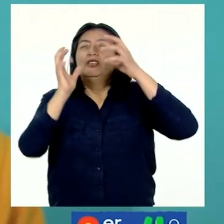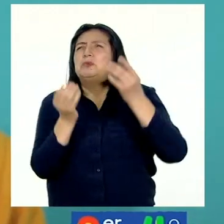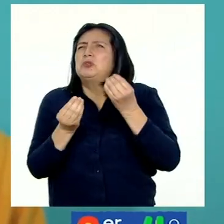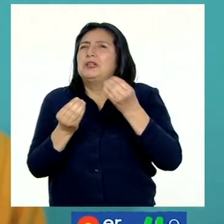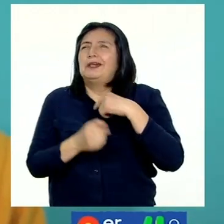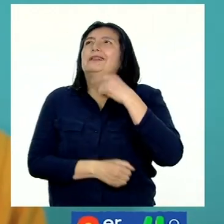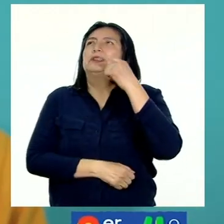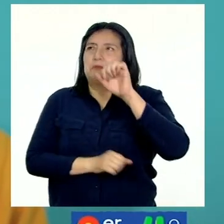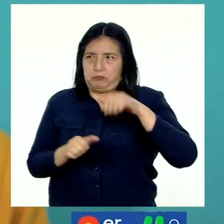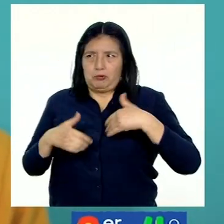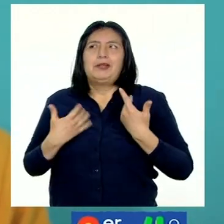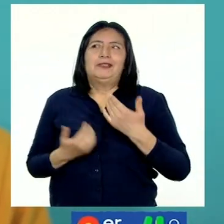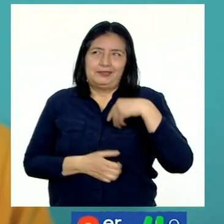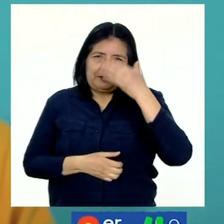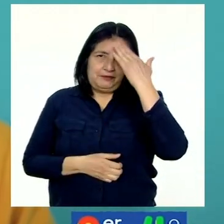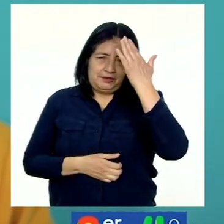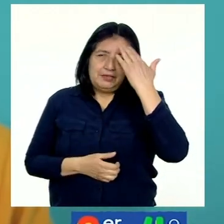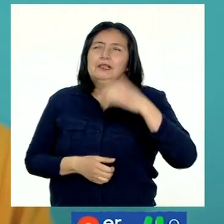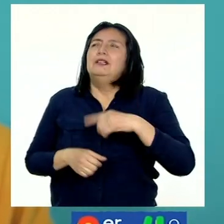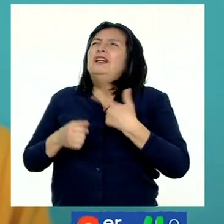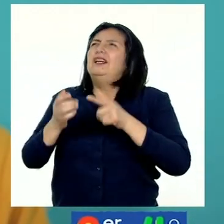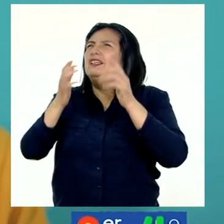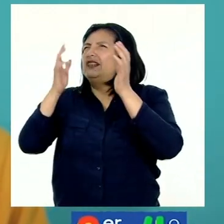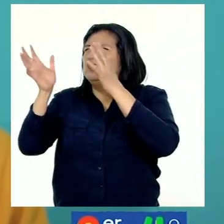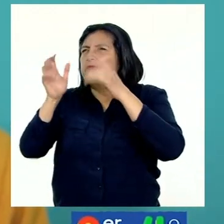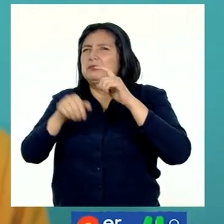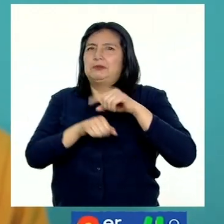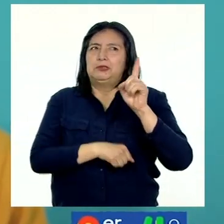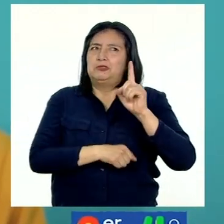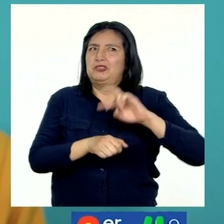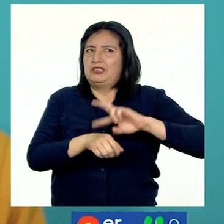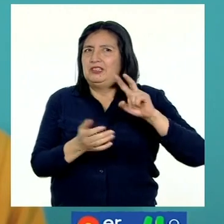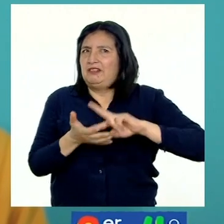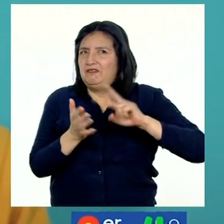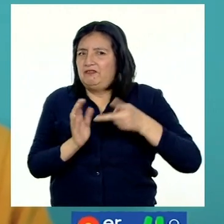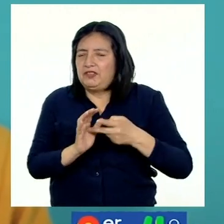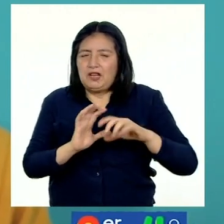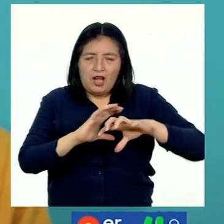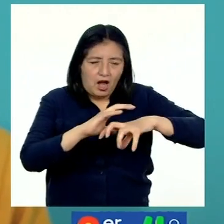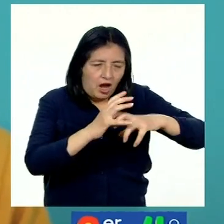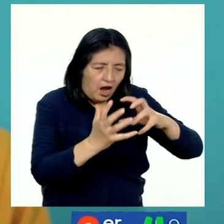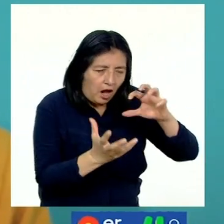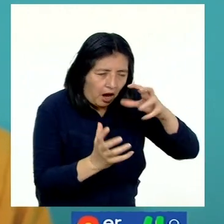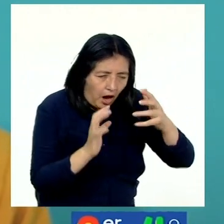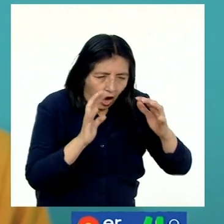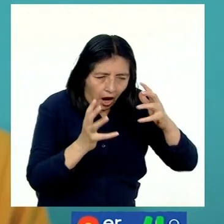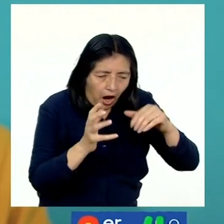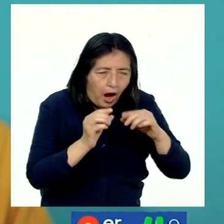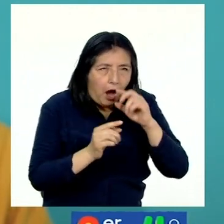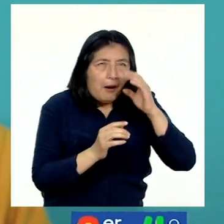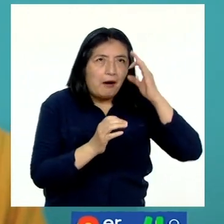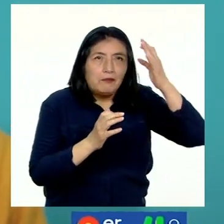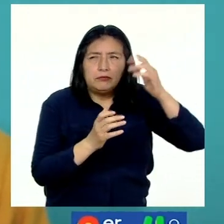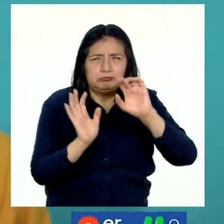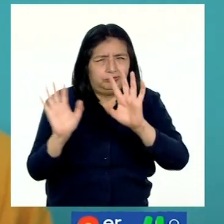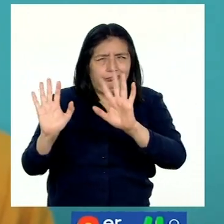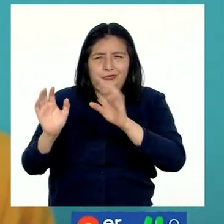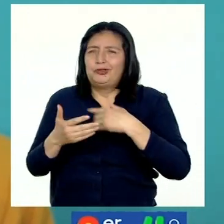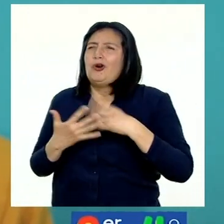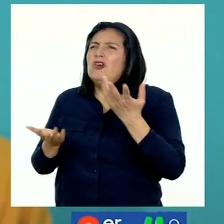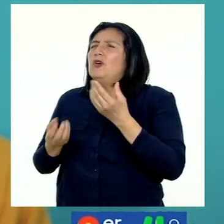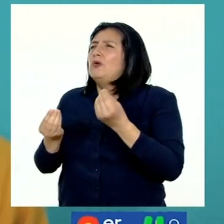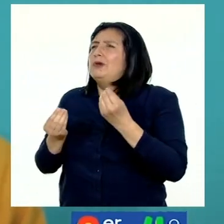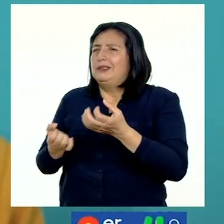predecir el tiempo y el clima. Y no es que tengamos una bola de cristal para ver el futuro, no es así, sino que nos